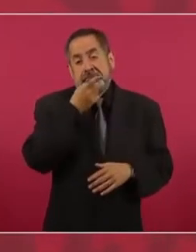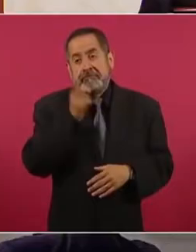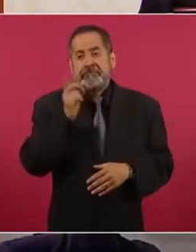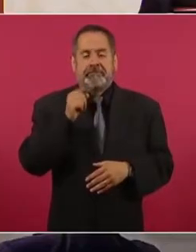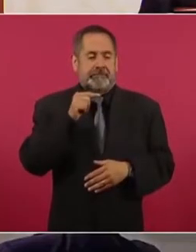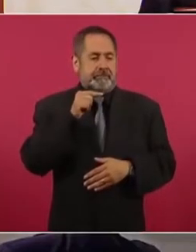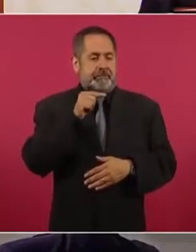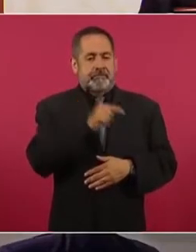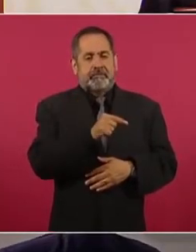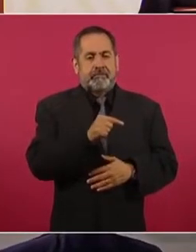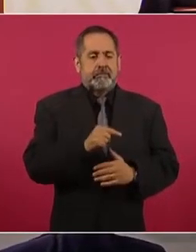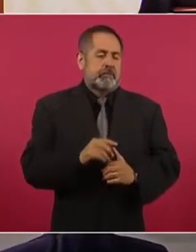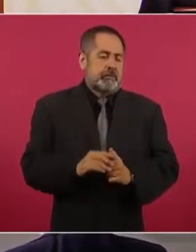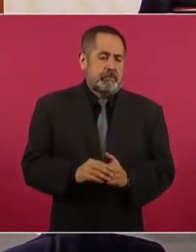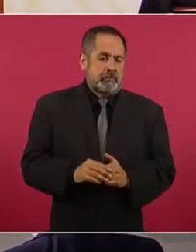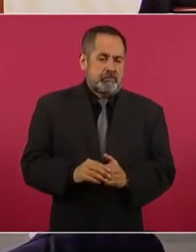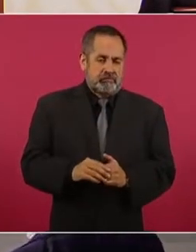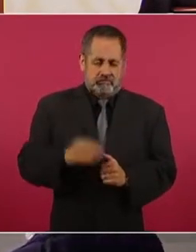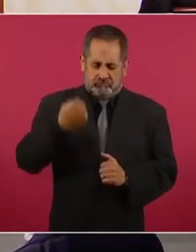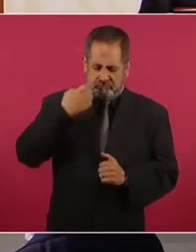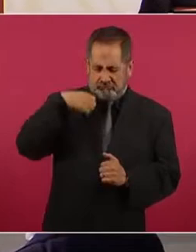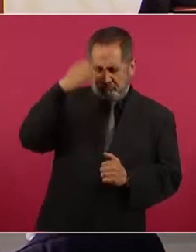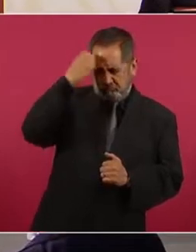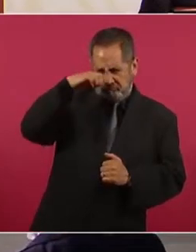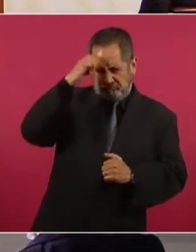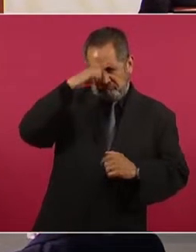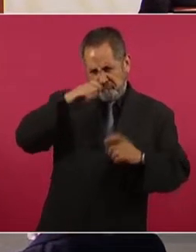un experto.